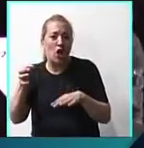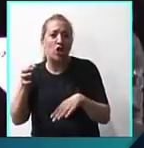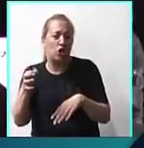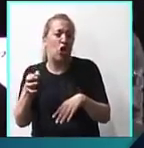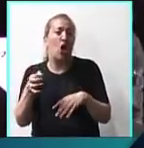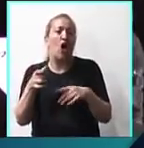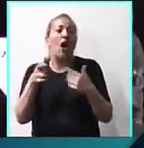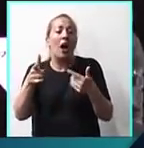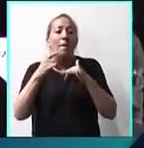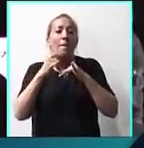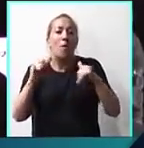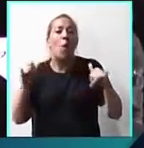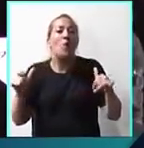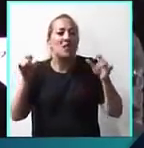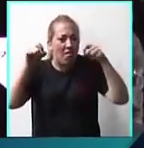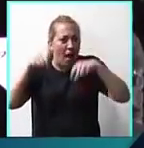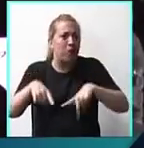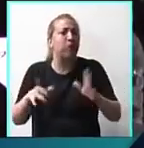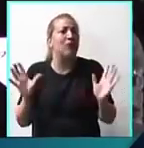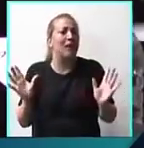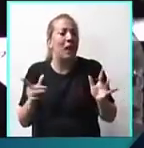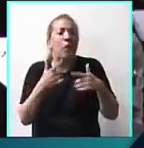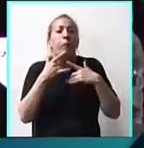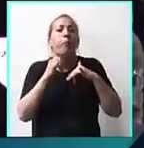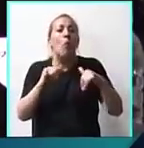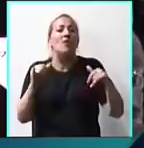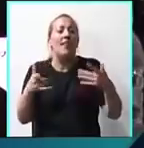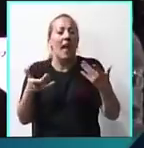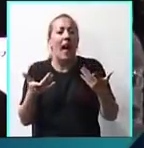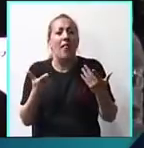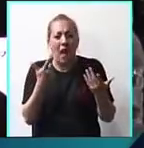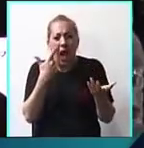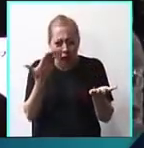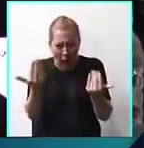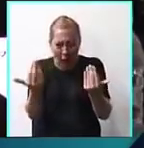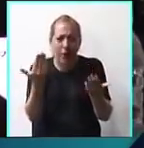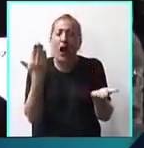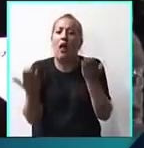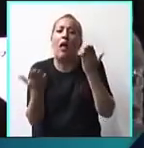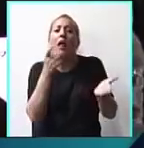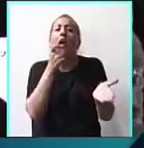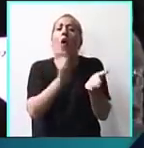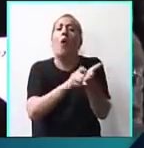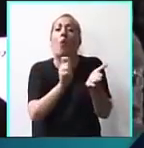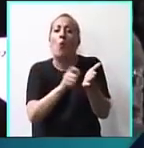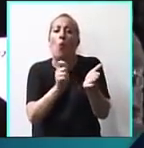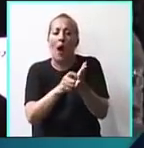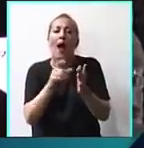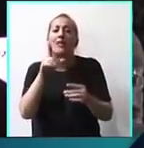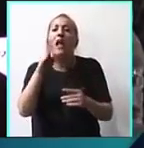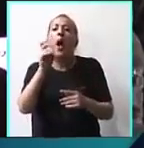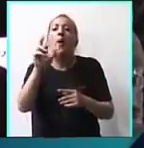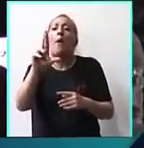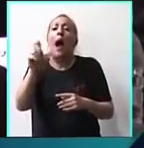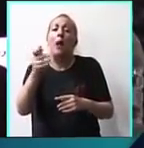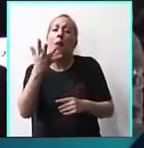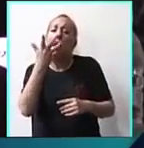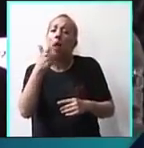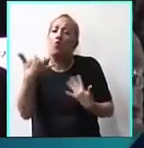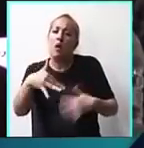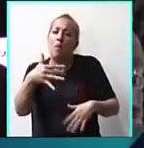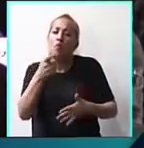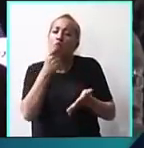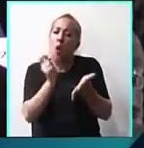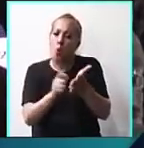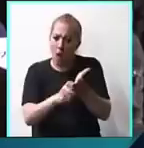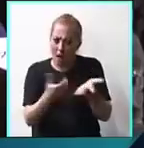es en verdad publicidad de campaña? ¿Por qué no hacemos una encuesta sobre eso? Que a Durán Barba le gustan tanto las encuestas. ¿Por qué no